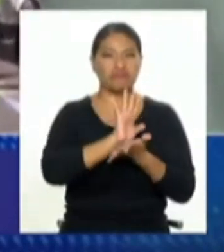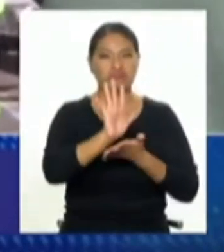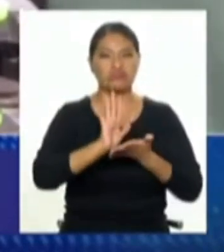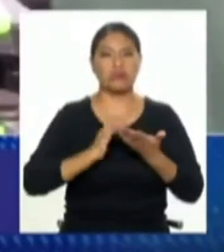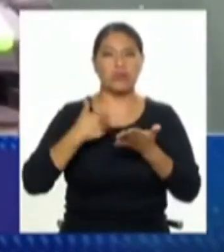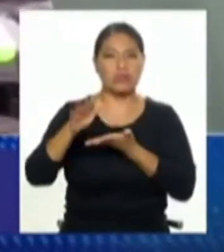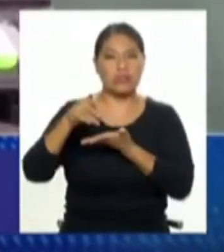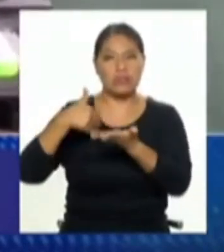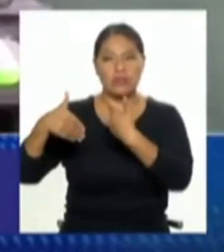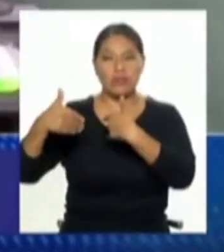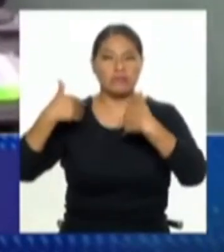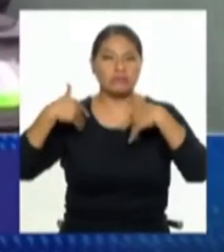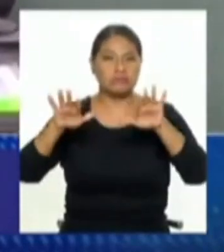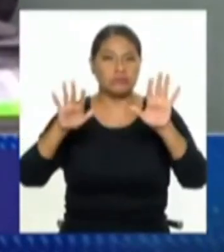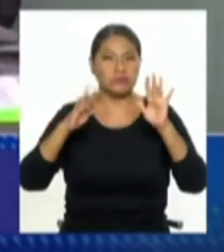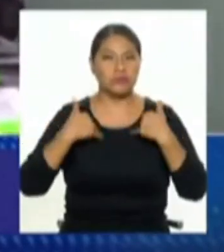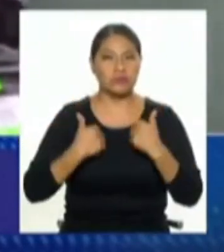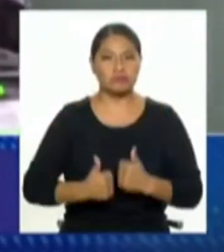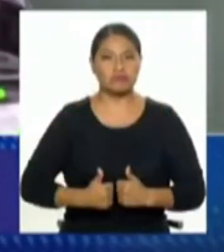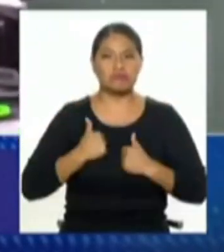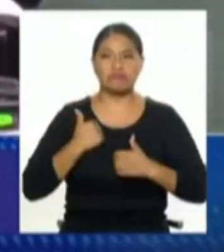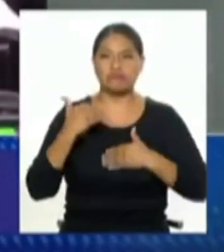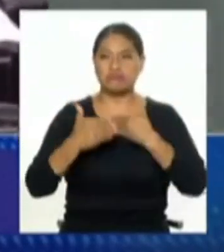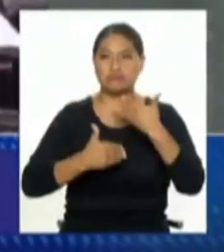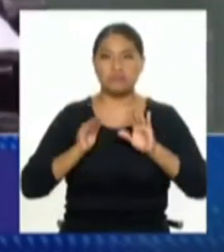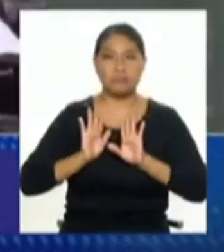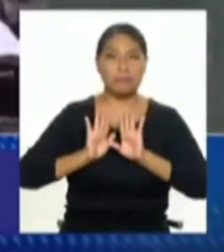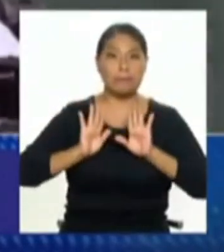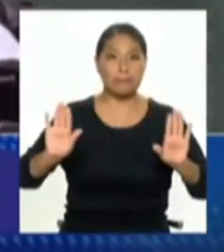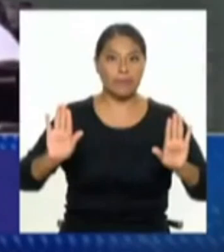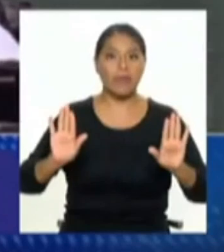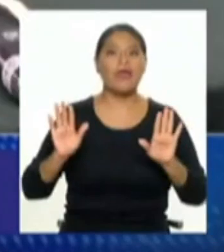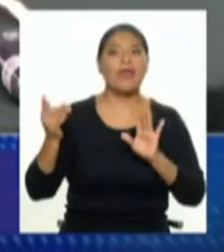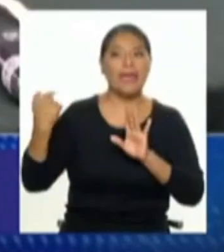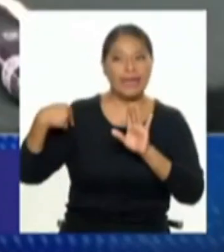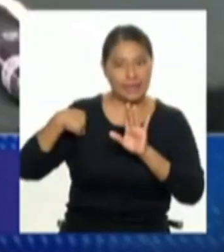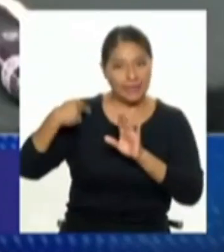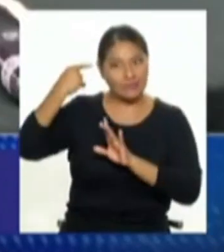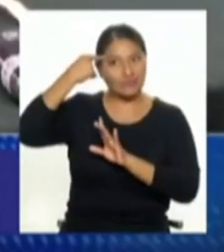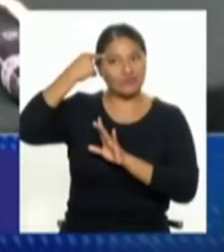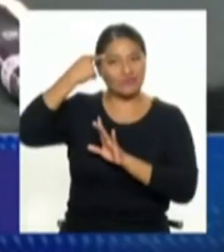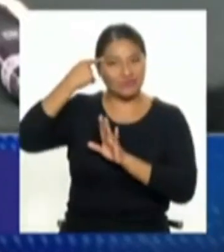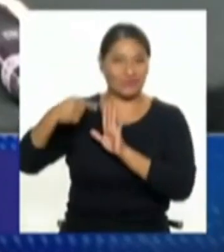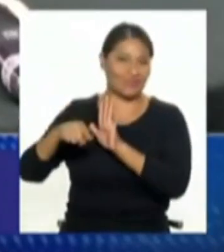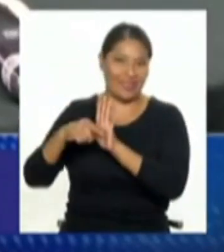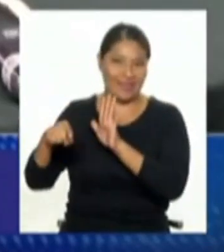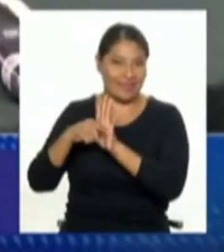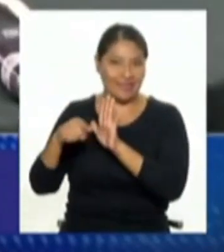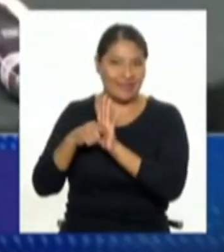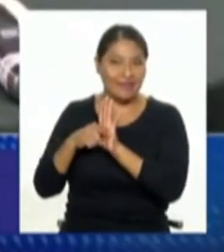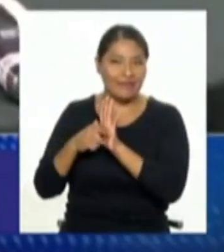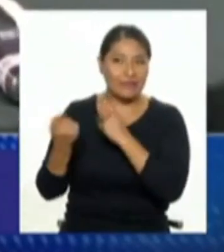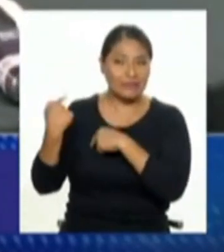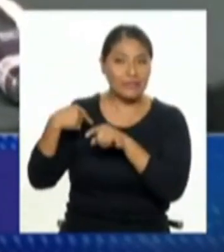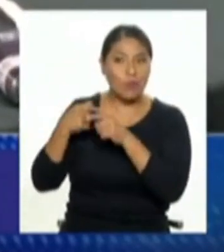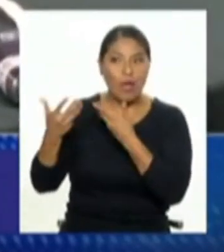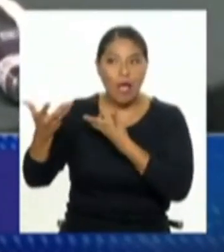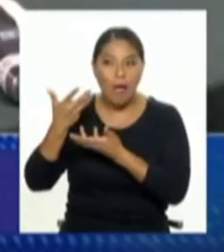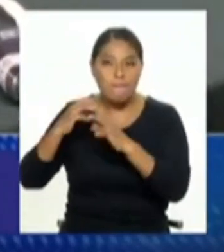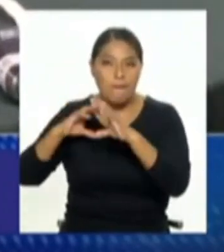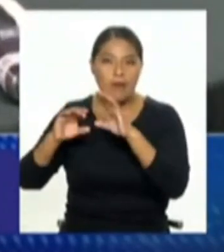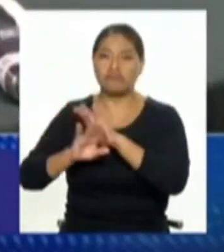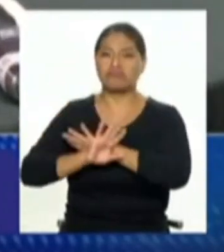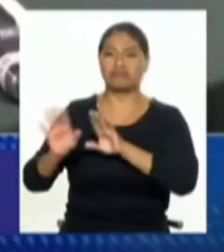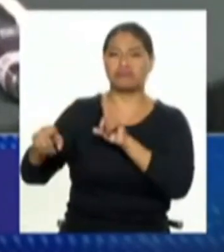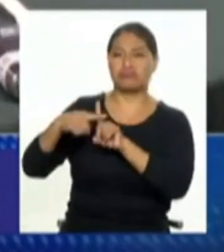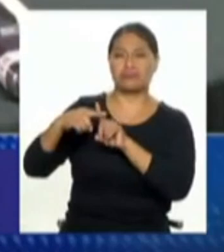de negociación en mi vida comunitaria y eso es sin duda una salud mental negativa pocas habilidades de comunicación